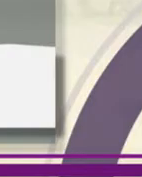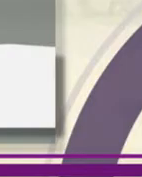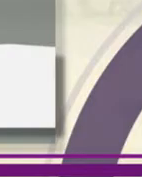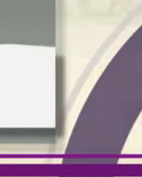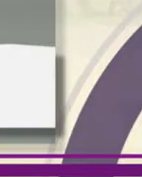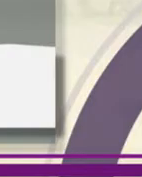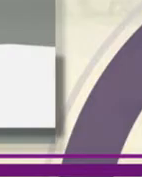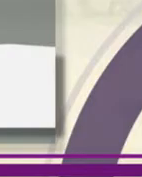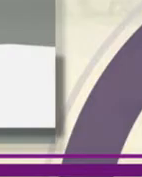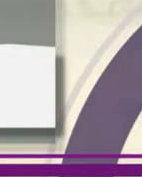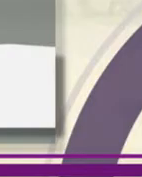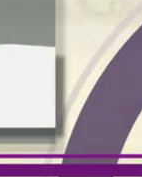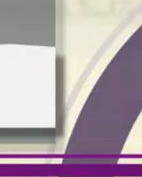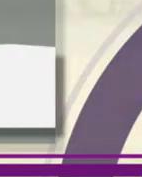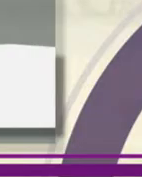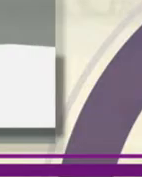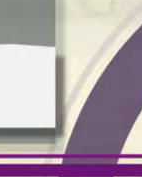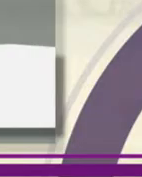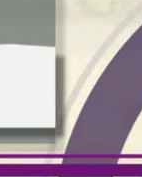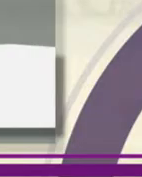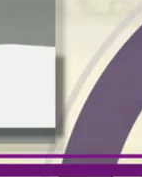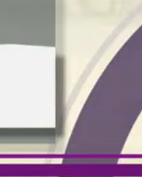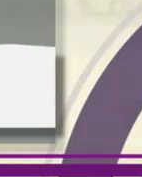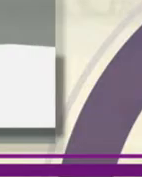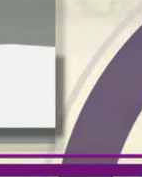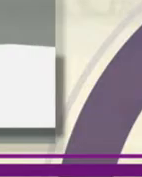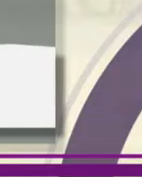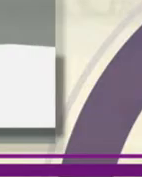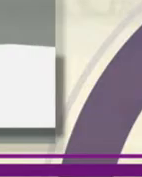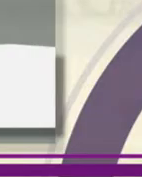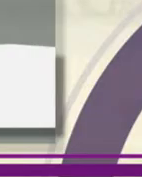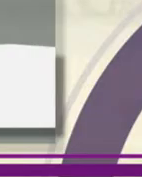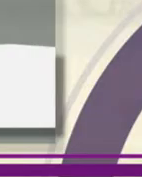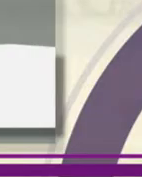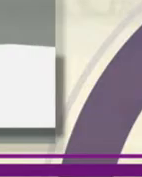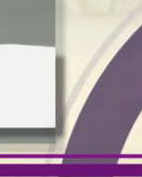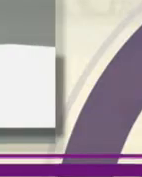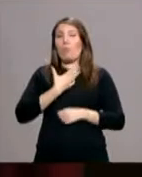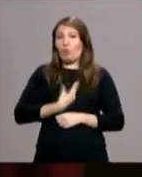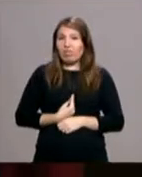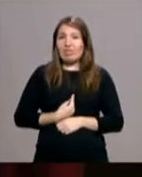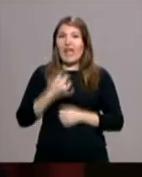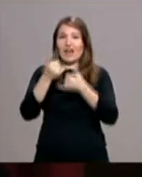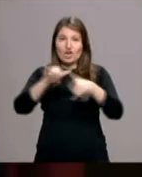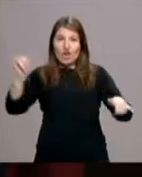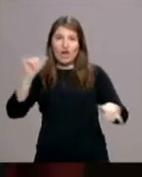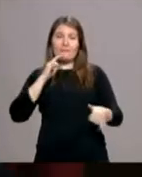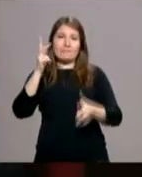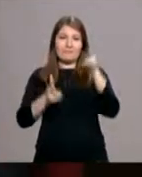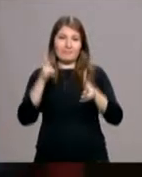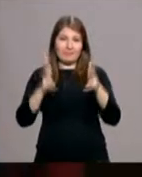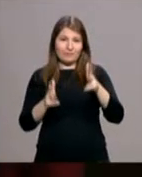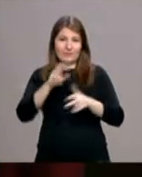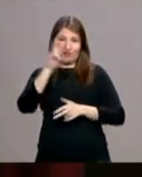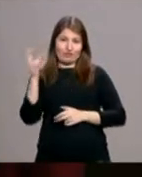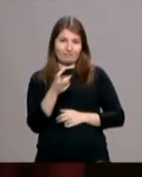Mancha, Castilla y León, Madrid, Murcia, La Rioja, la Comunidad Valenciana y el País Vasco. Que si en Canarias, que